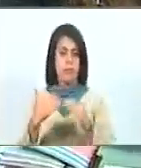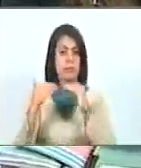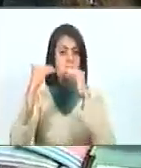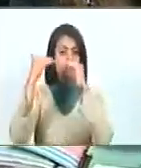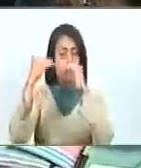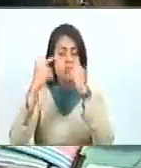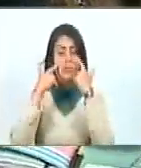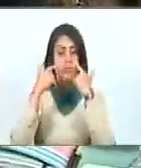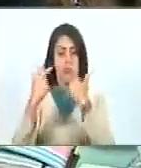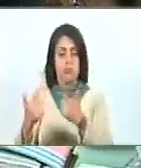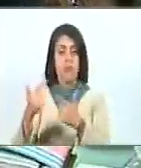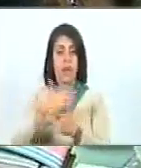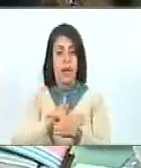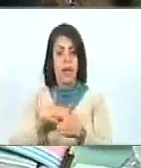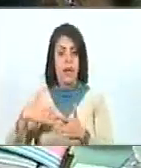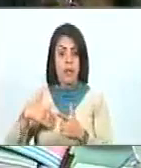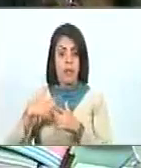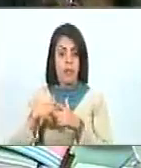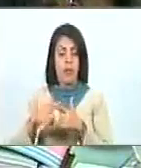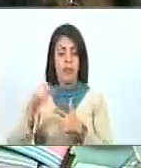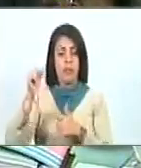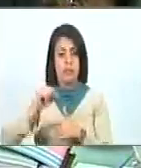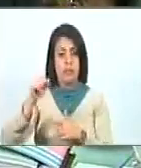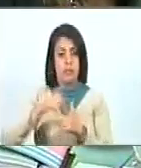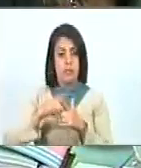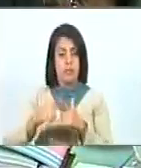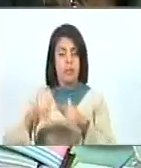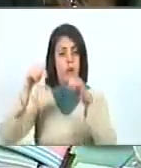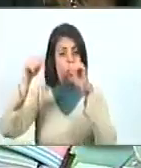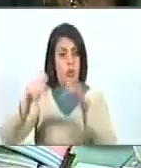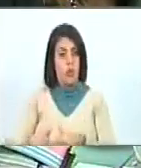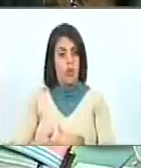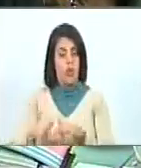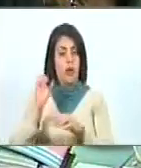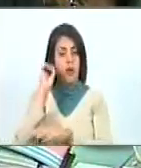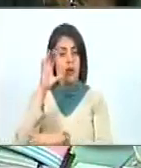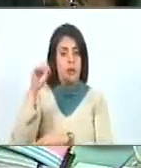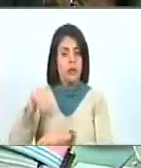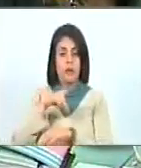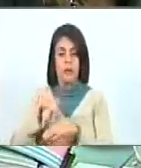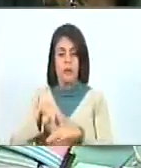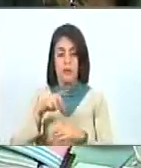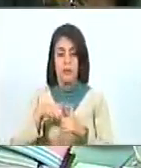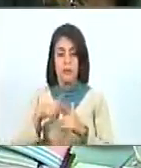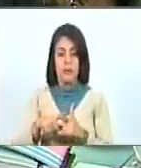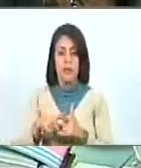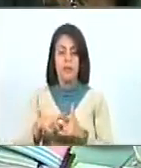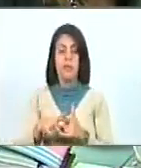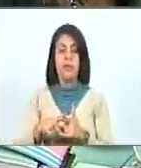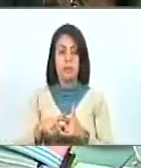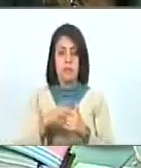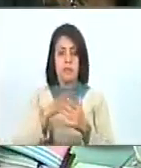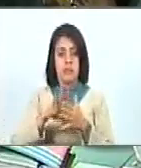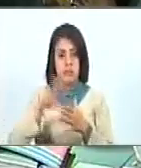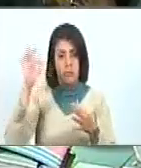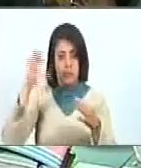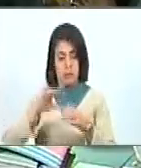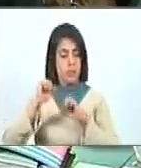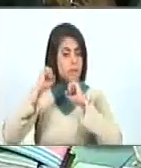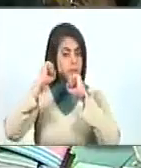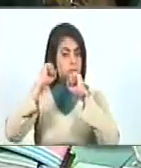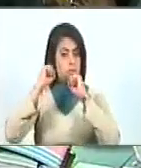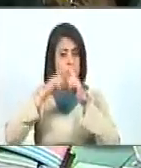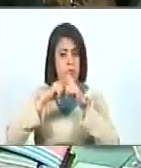godos. Queremos, indudablemente, que hoy en esta Asamblea Nacional se sienta ese espíritu emancipador,